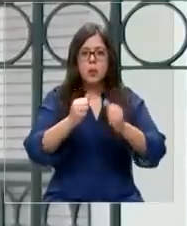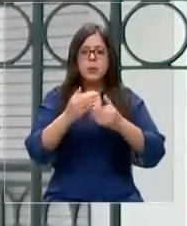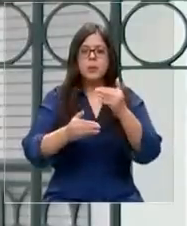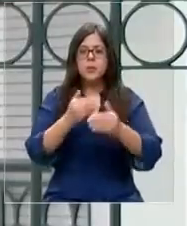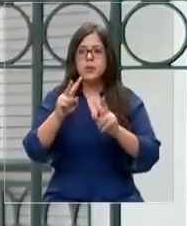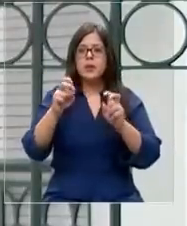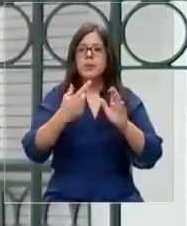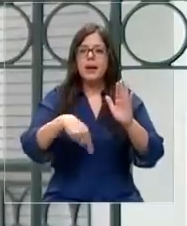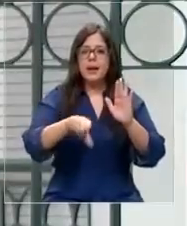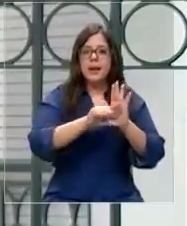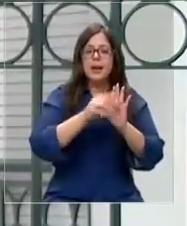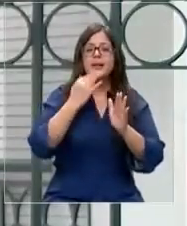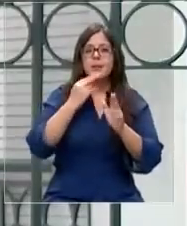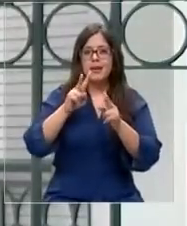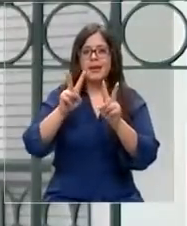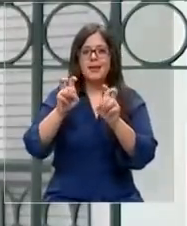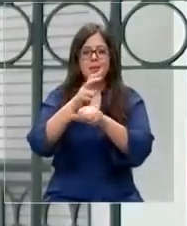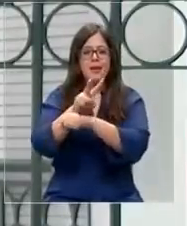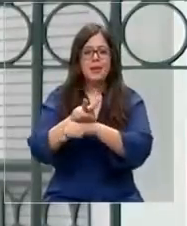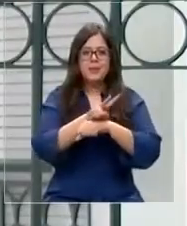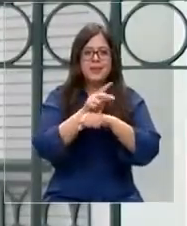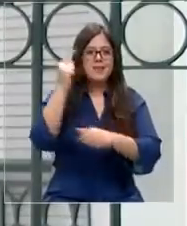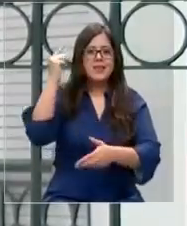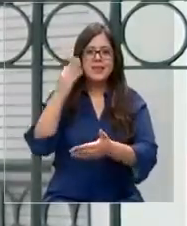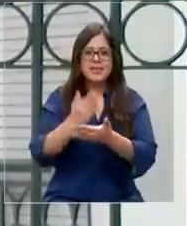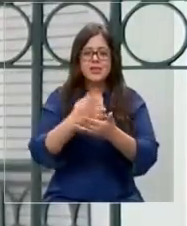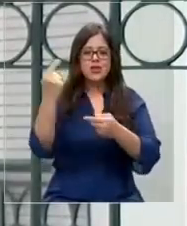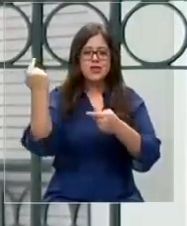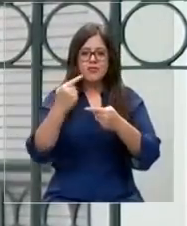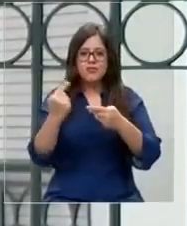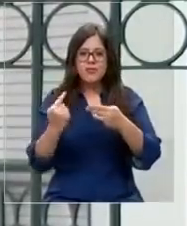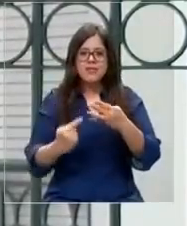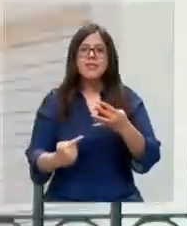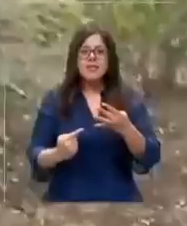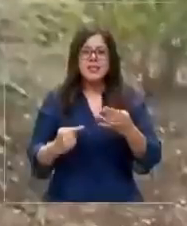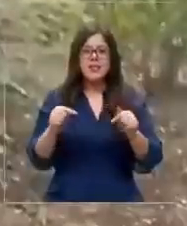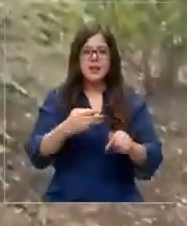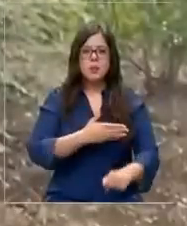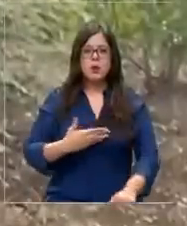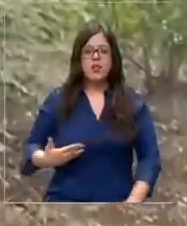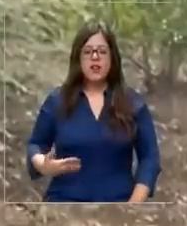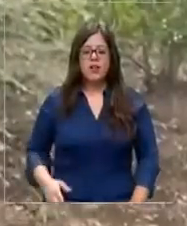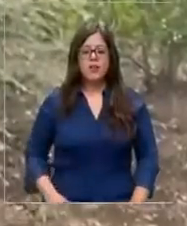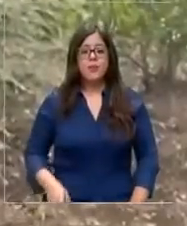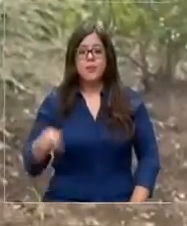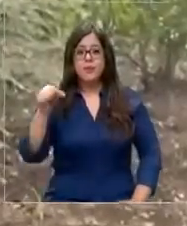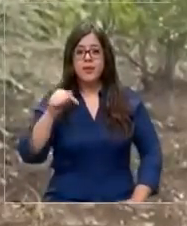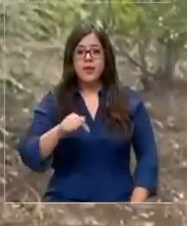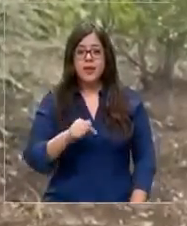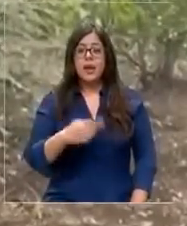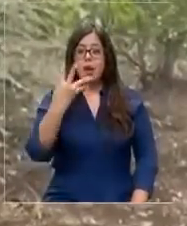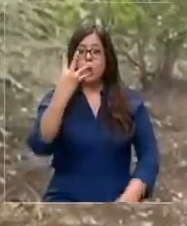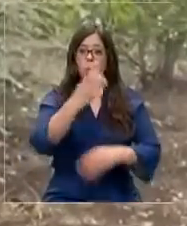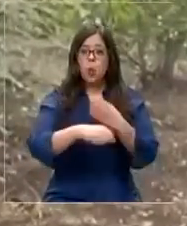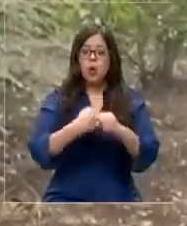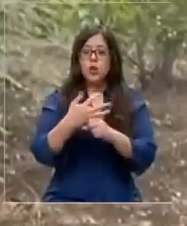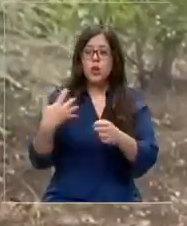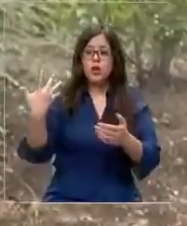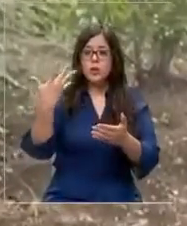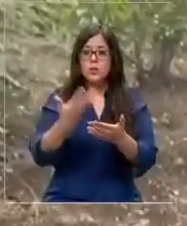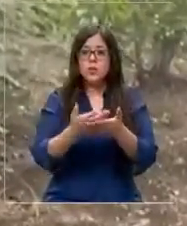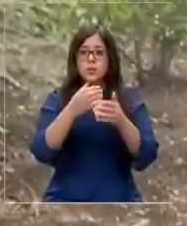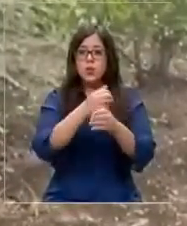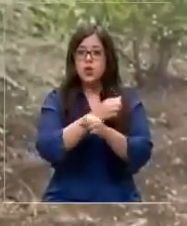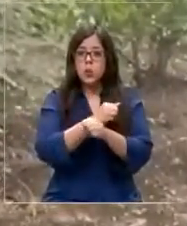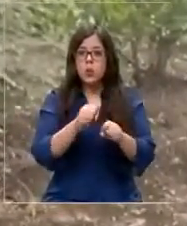tanto en lo legislativo como también en administrativo y decisiones que se toman por parte del Ejecutivo. Tenemos aquí cuatro años en donde no